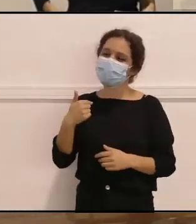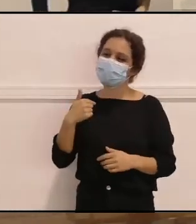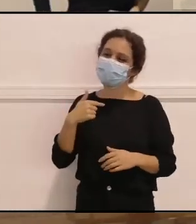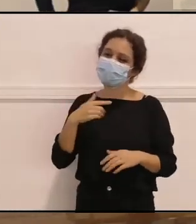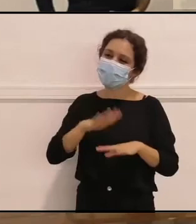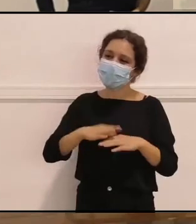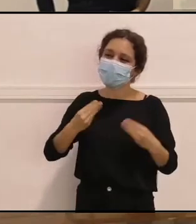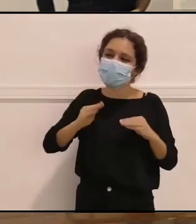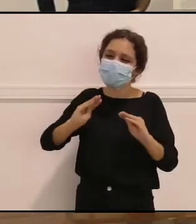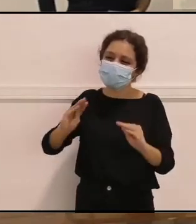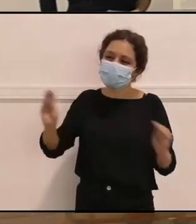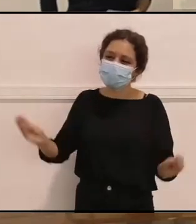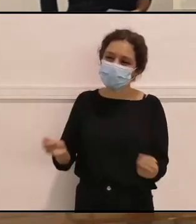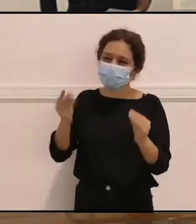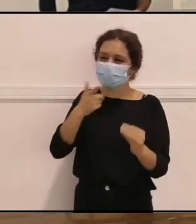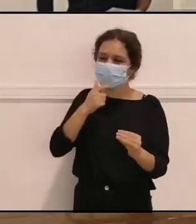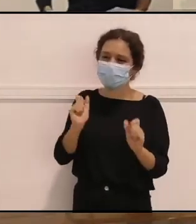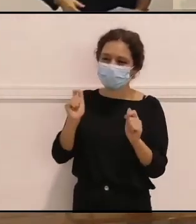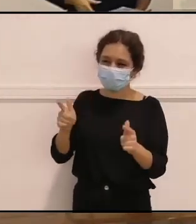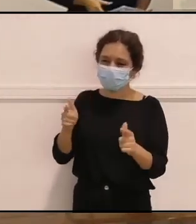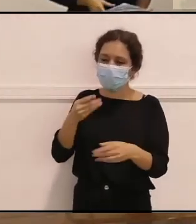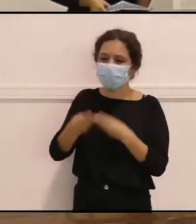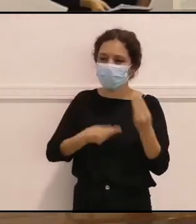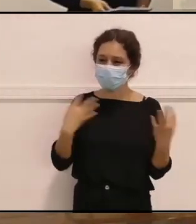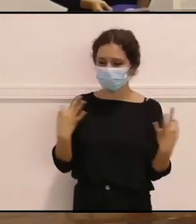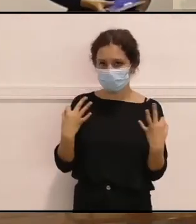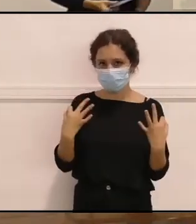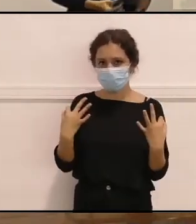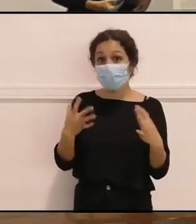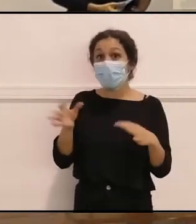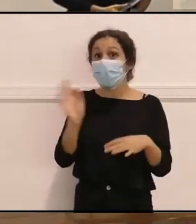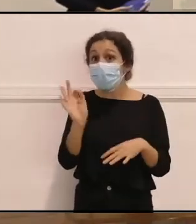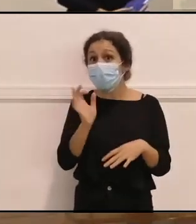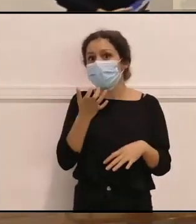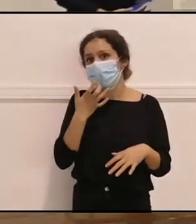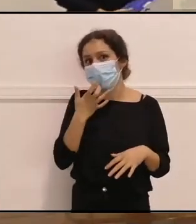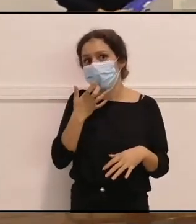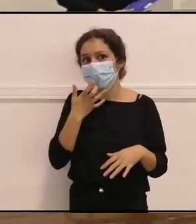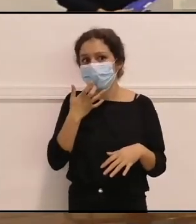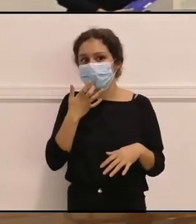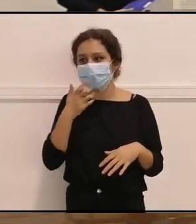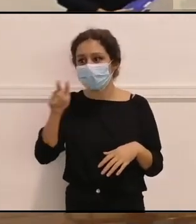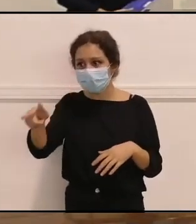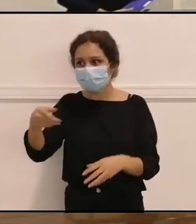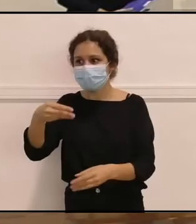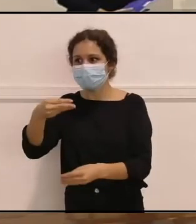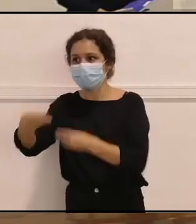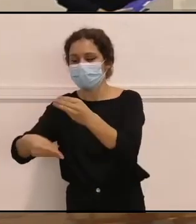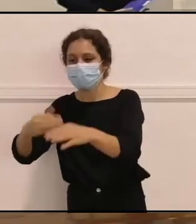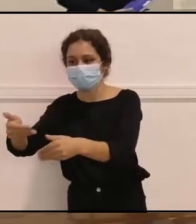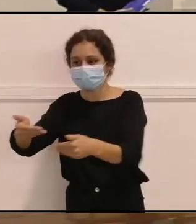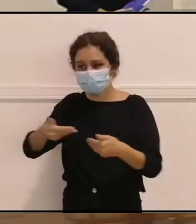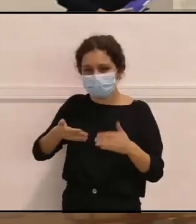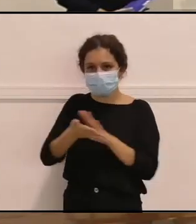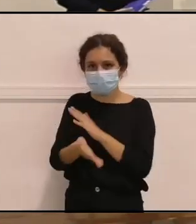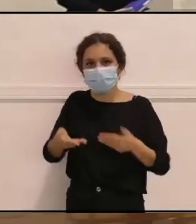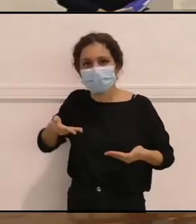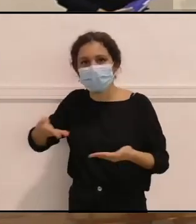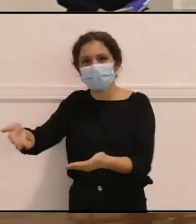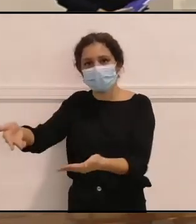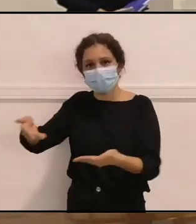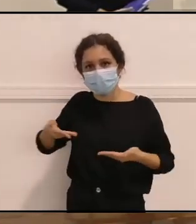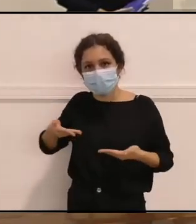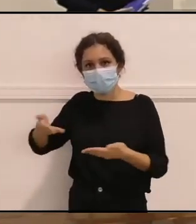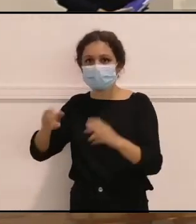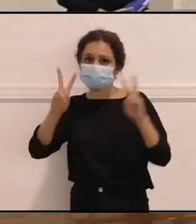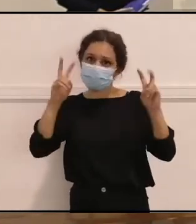facilitarle la vida a esta persona? Y que puede hacer eso, que me lo traslade a mí, como forma de vivir y de relacionarnos con